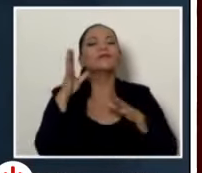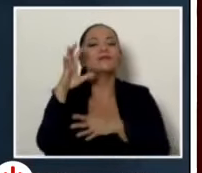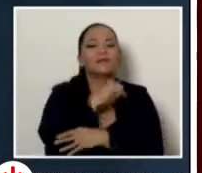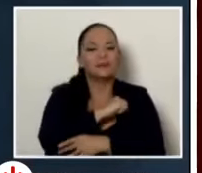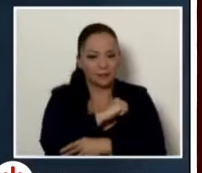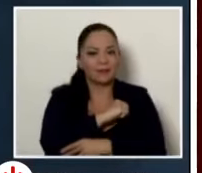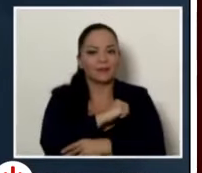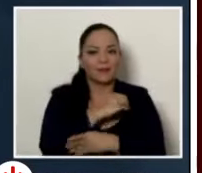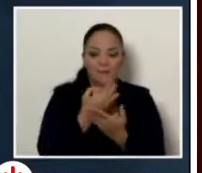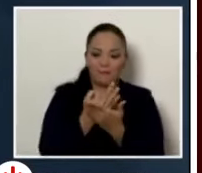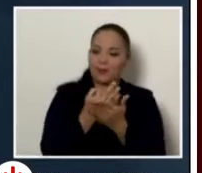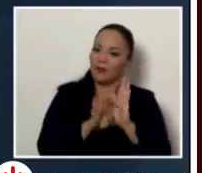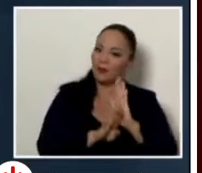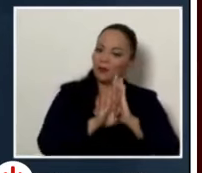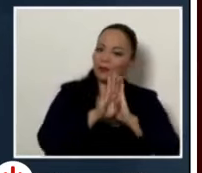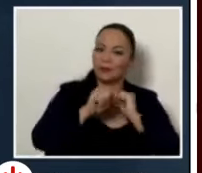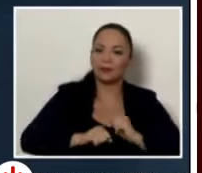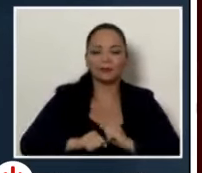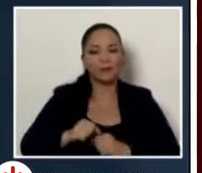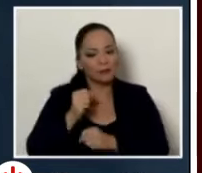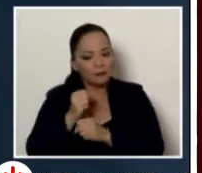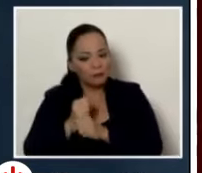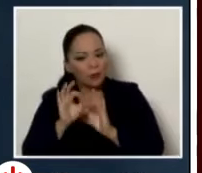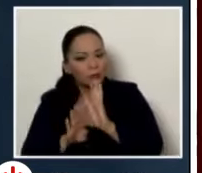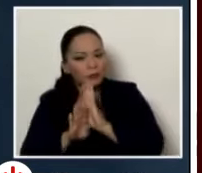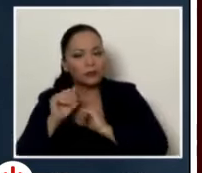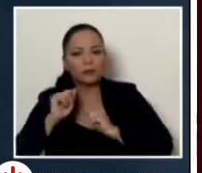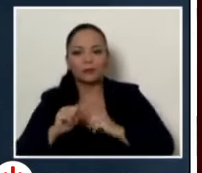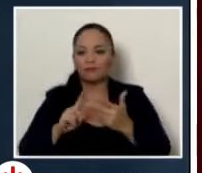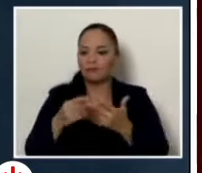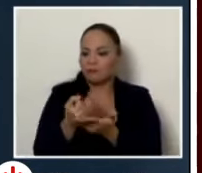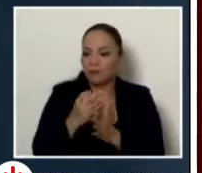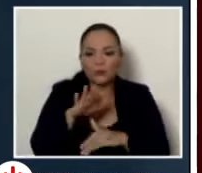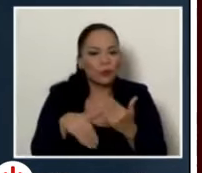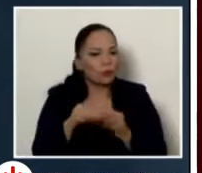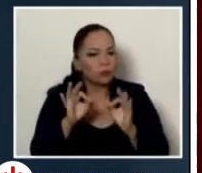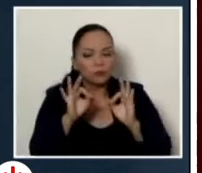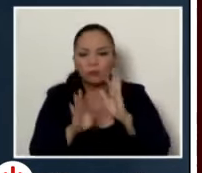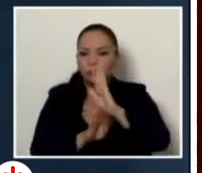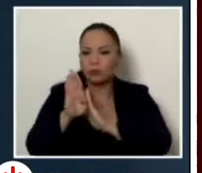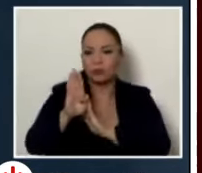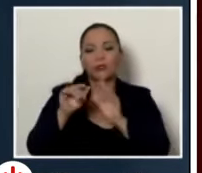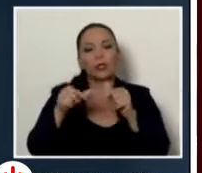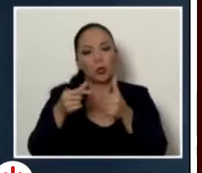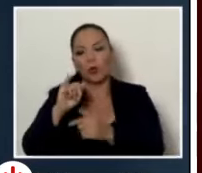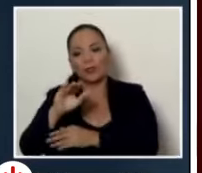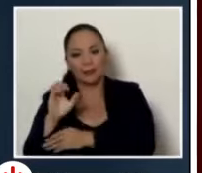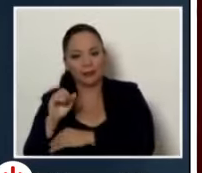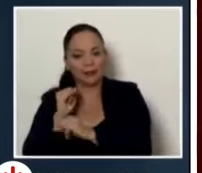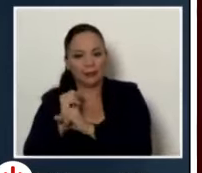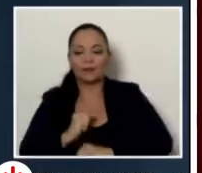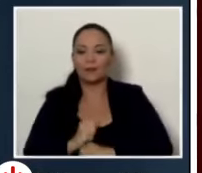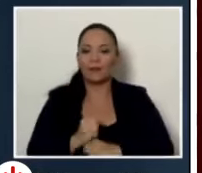recuperación financiera, operativa y estratégica del grupo ICE. Y es por esos resultados que hoy estamos anunciando esta línea de 150